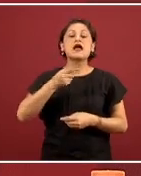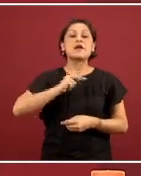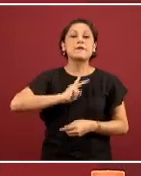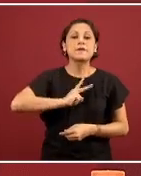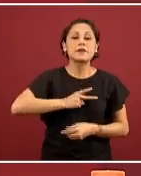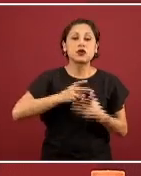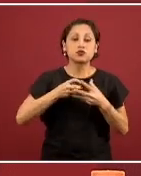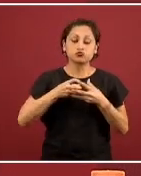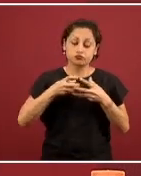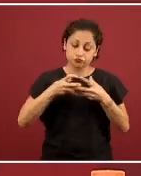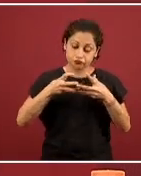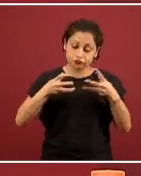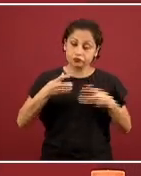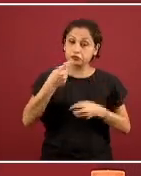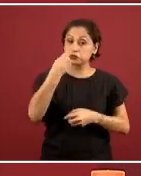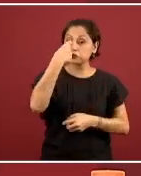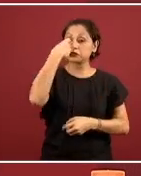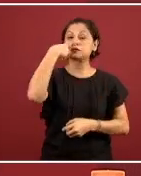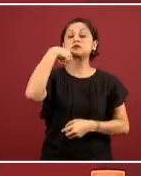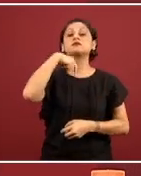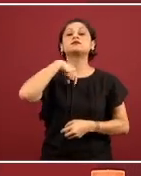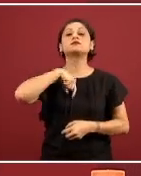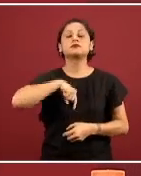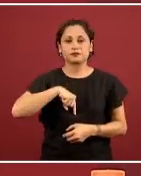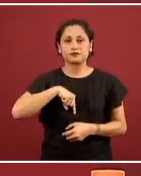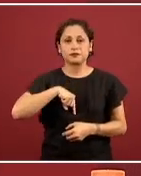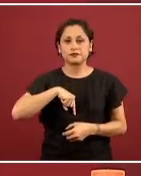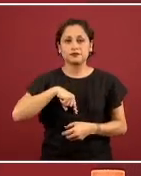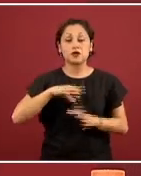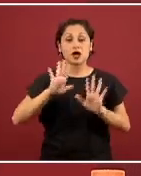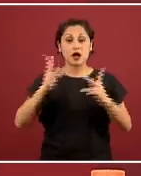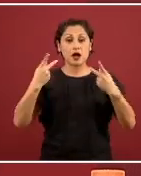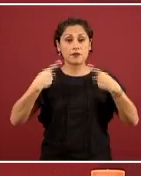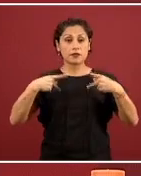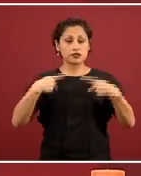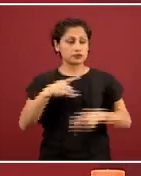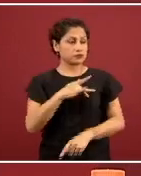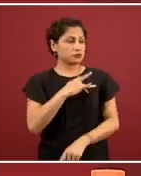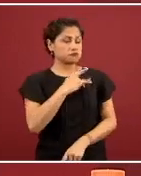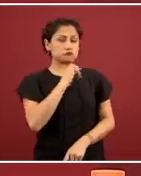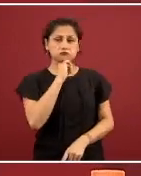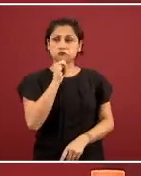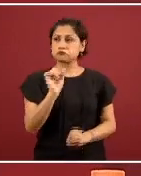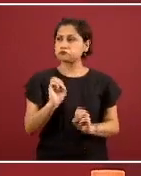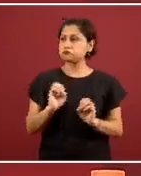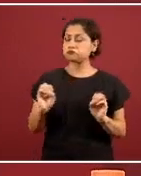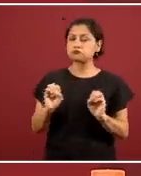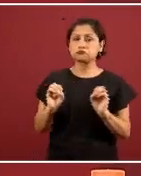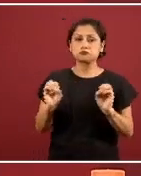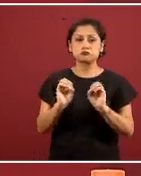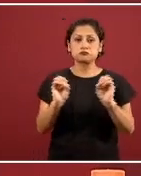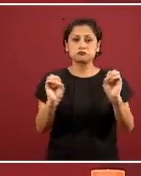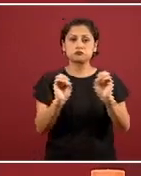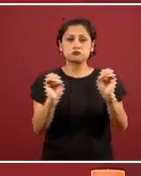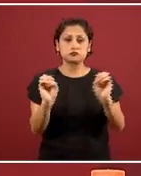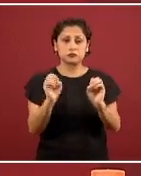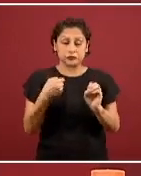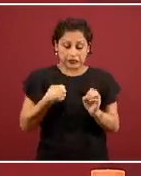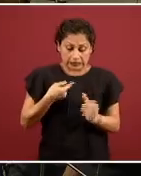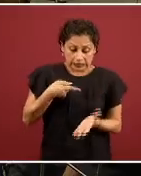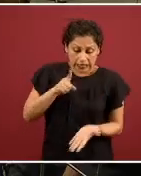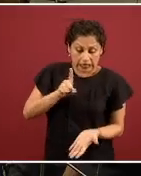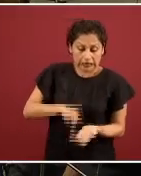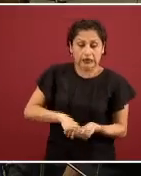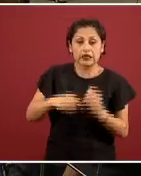Aún cuando la persona no tenga suficiente carga viral, como para que inicie la respuesta inmune, y es la respuesta inmune